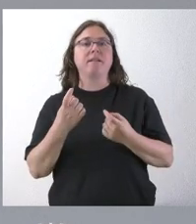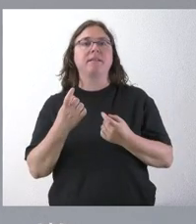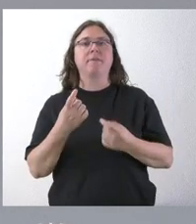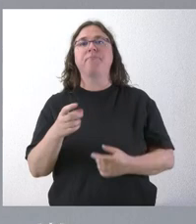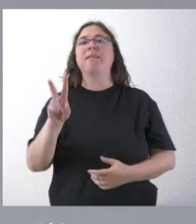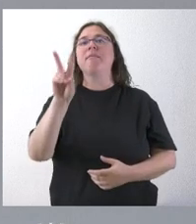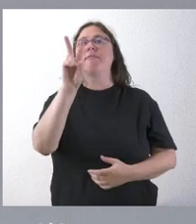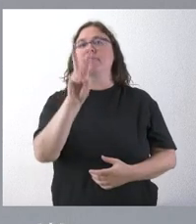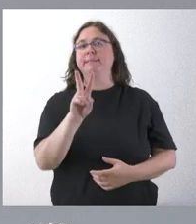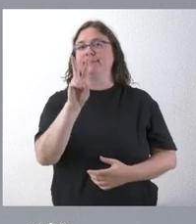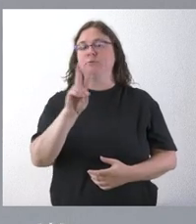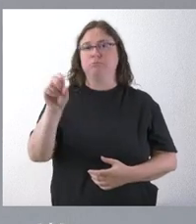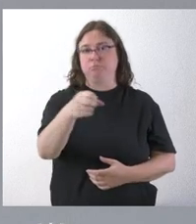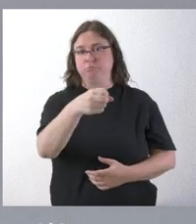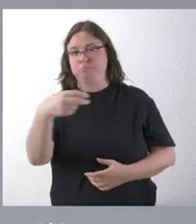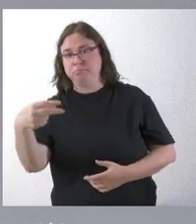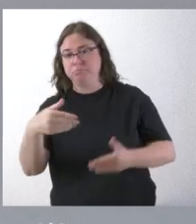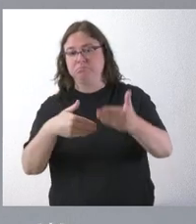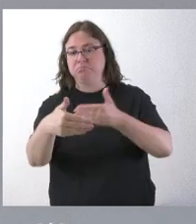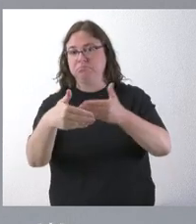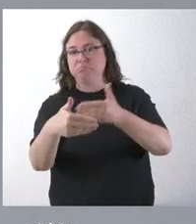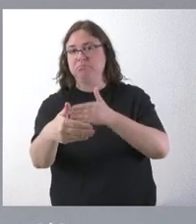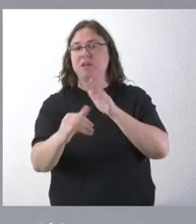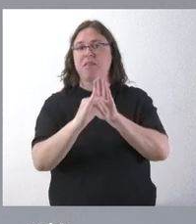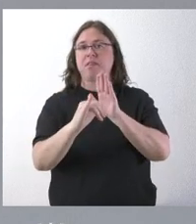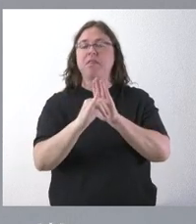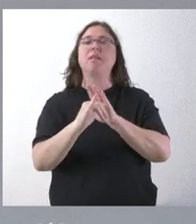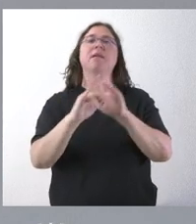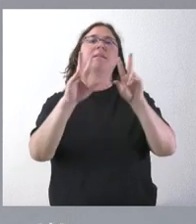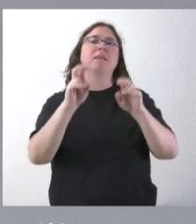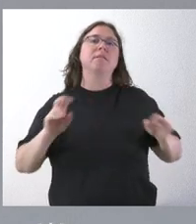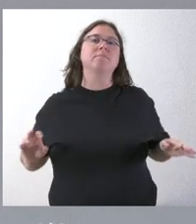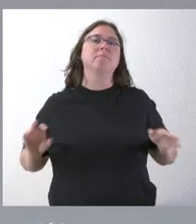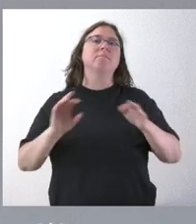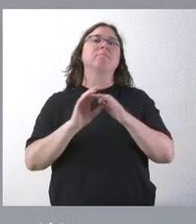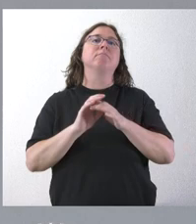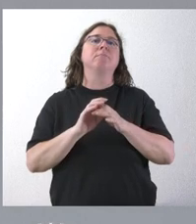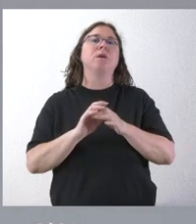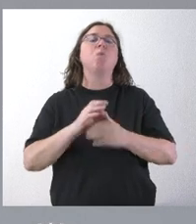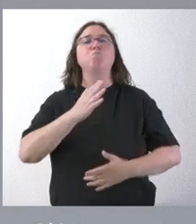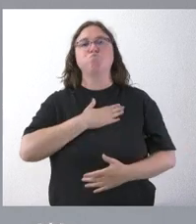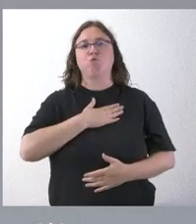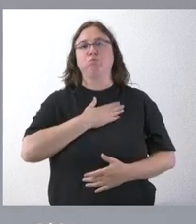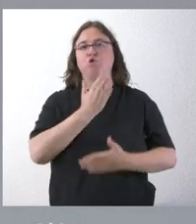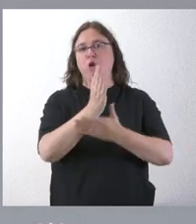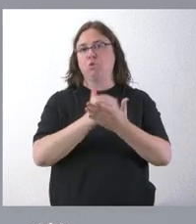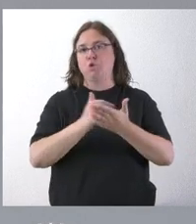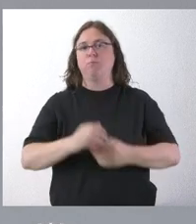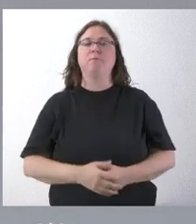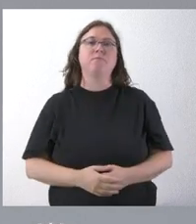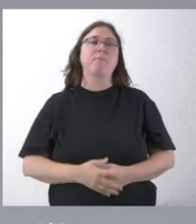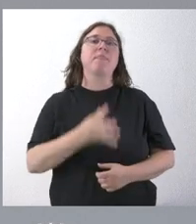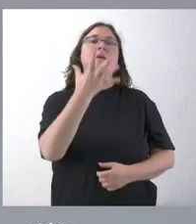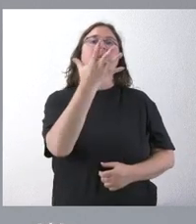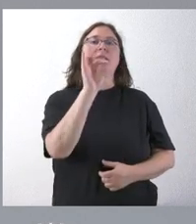resolución en fechas próximas respecto a lo que se refiera a los tributos propios autonómicos. Estos 50